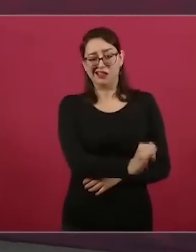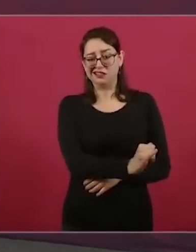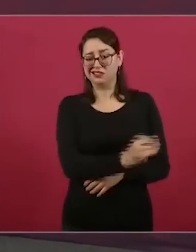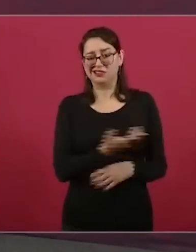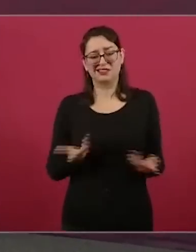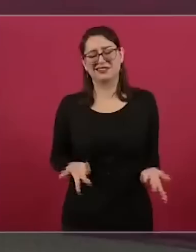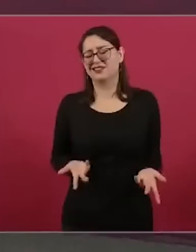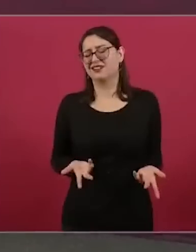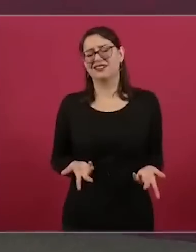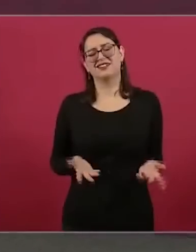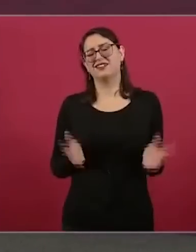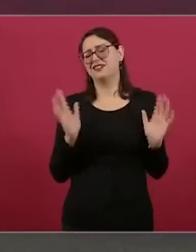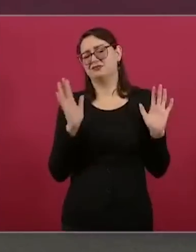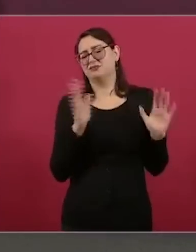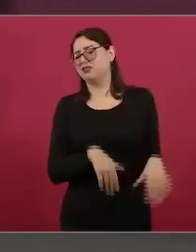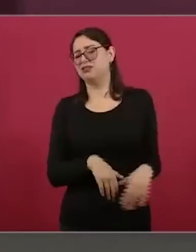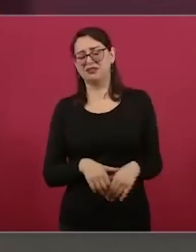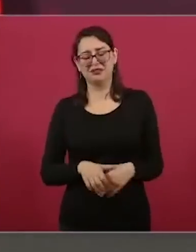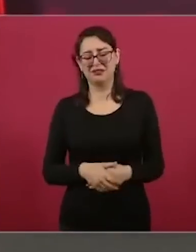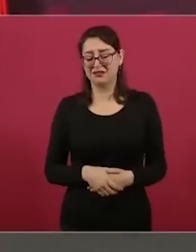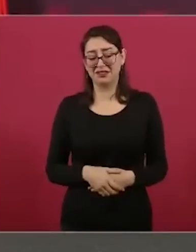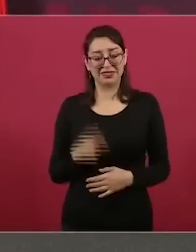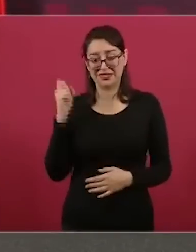Entonces, es muy difícil que una gente